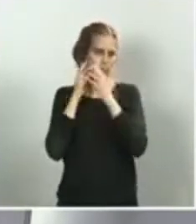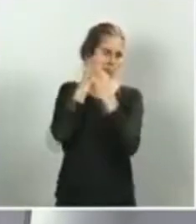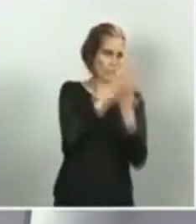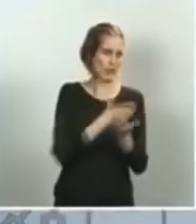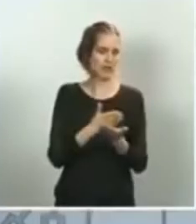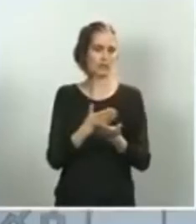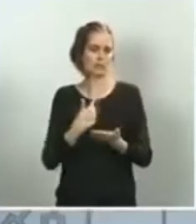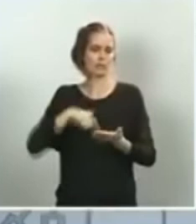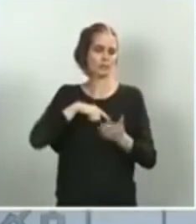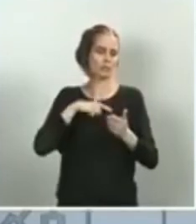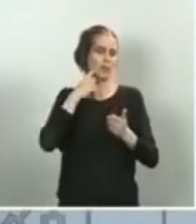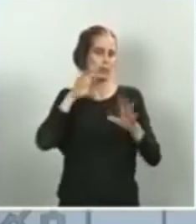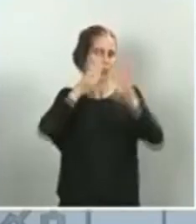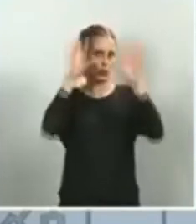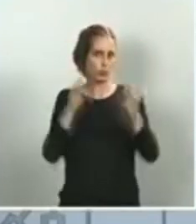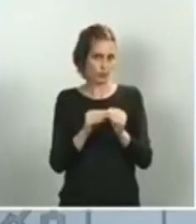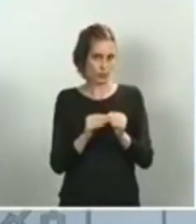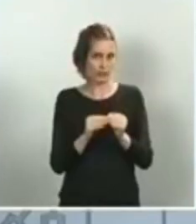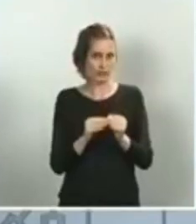estos momentos la Secretaría de General de Transporte lo está trabajando. y